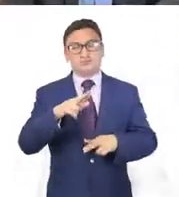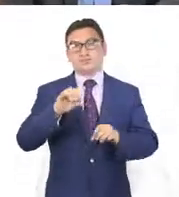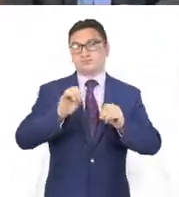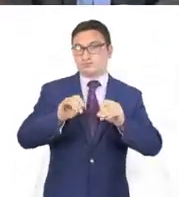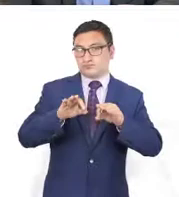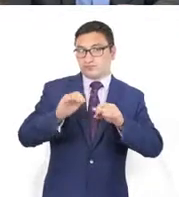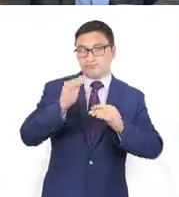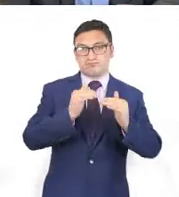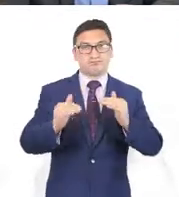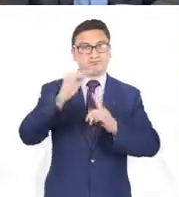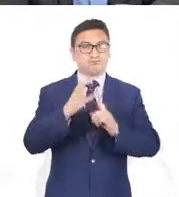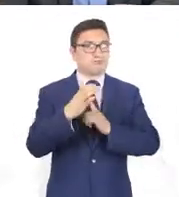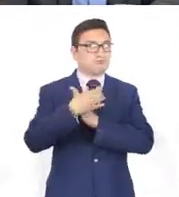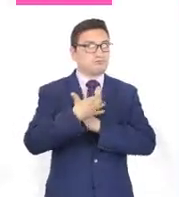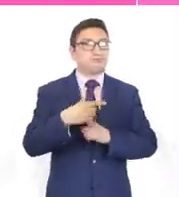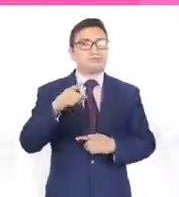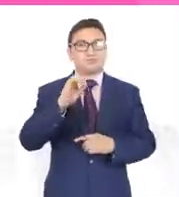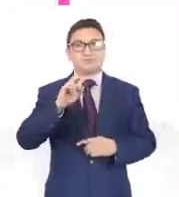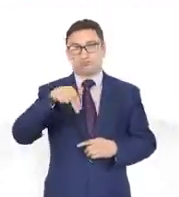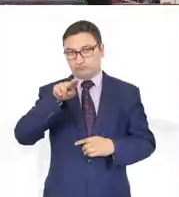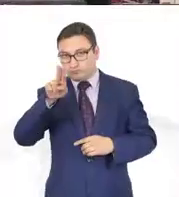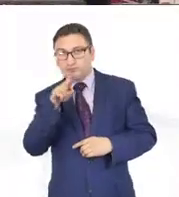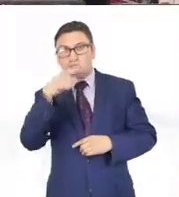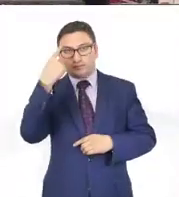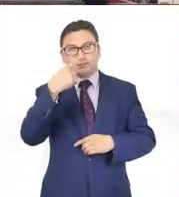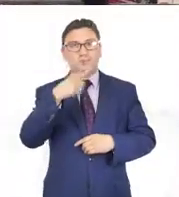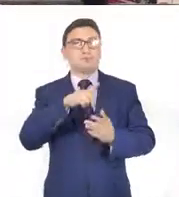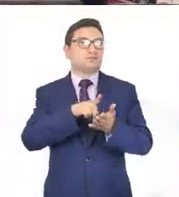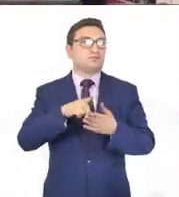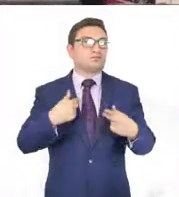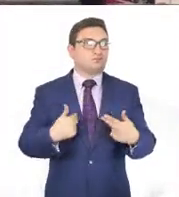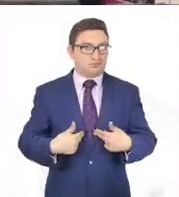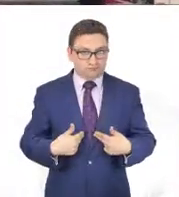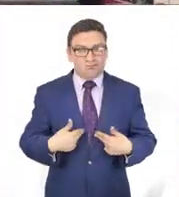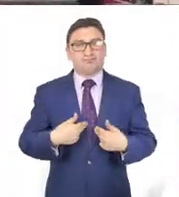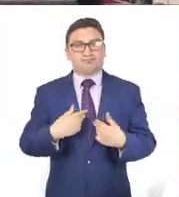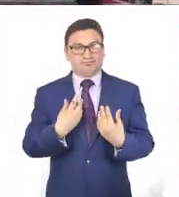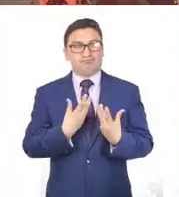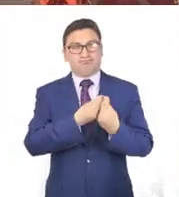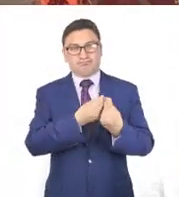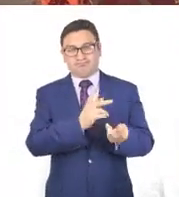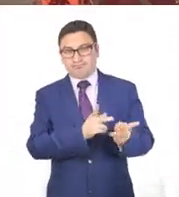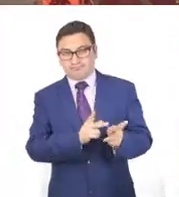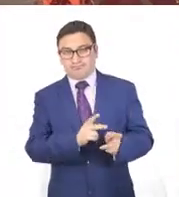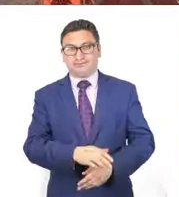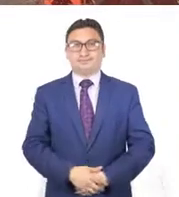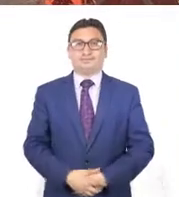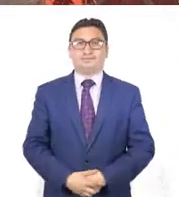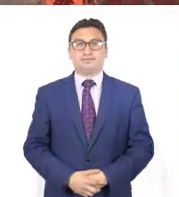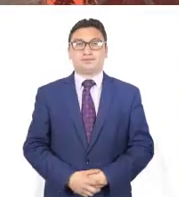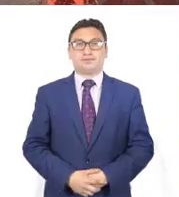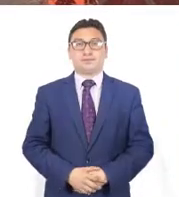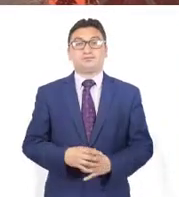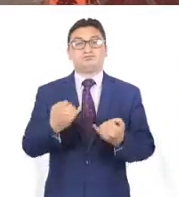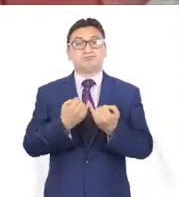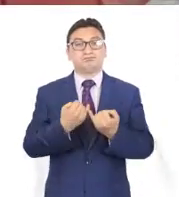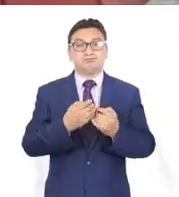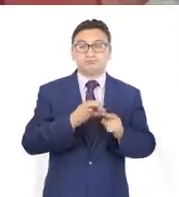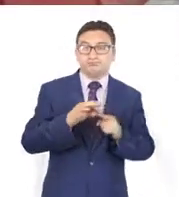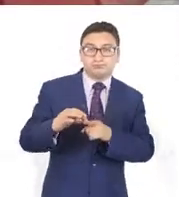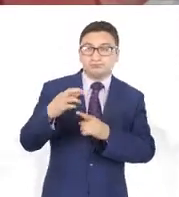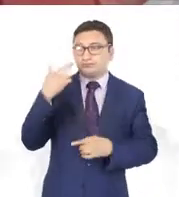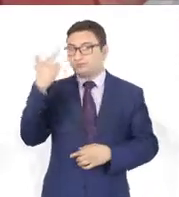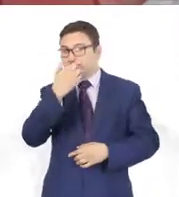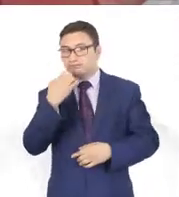Naciones Unidas para los Derechos Humanos. Se realizó un recorrido de revisión de criterios de accesibilidad en la línea 7 del